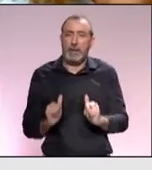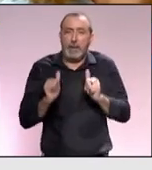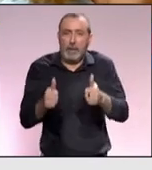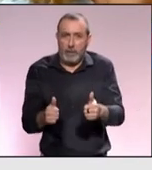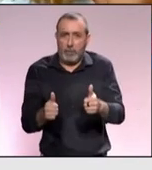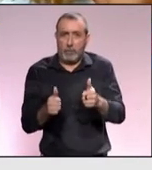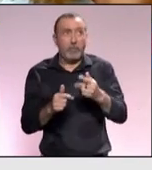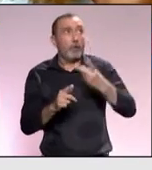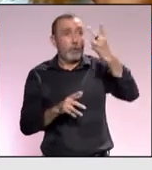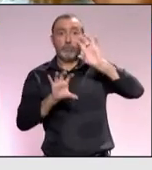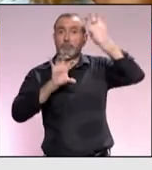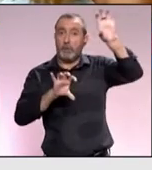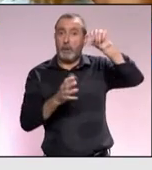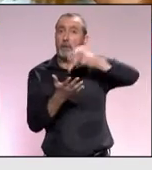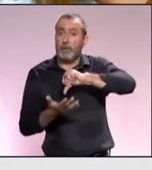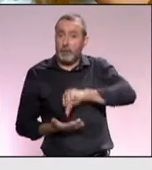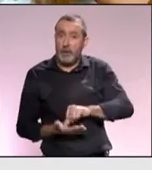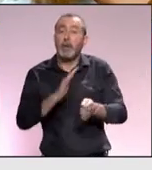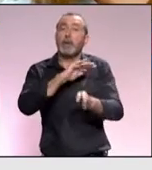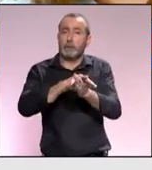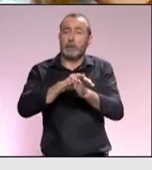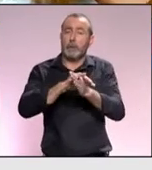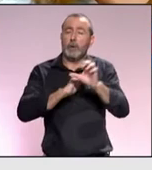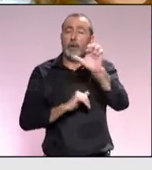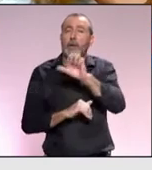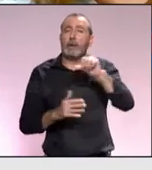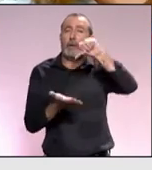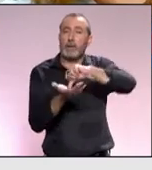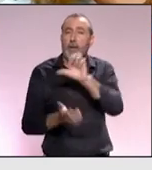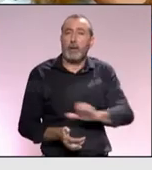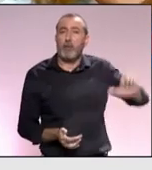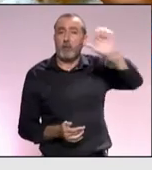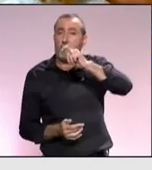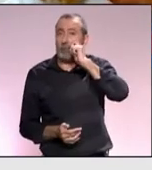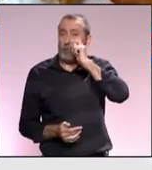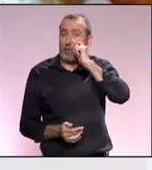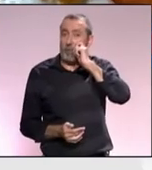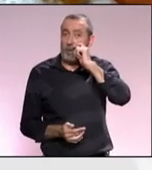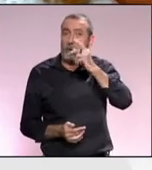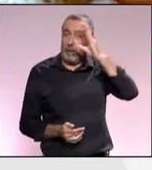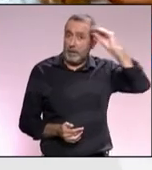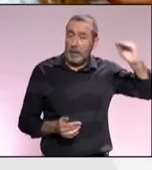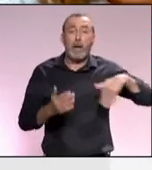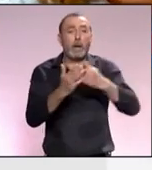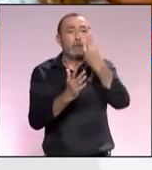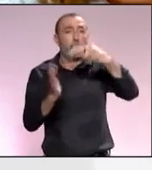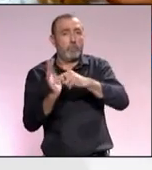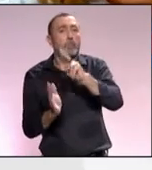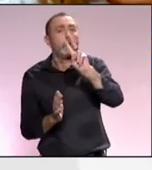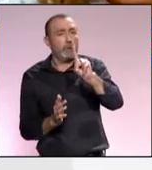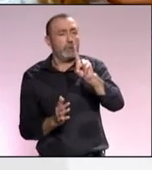inicio ambas ciudades mantendremos el título de la capital europea del turismo inteligente durante el 2021